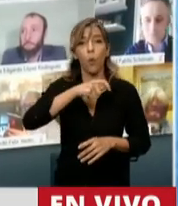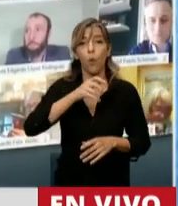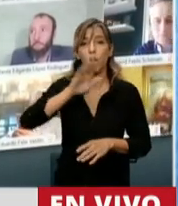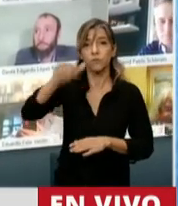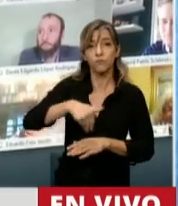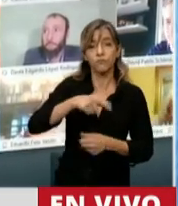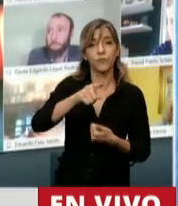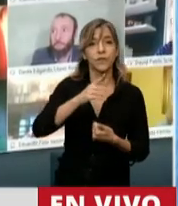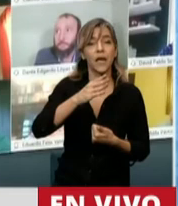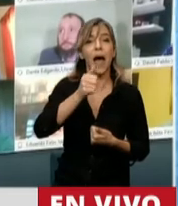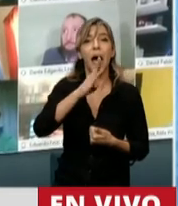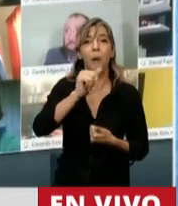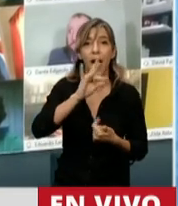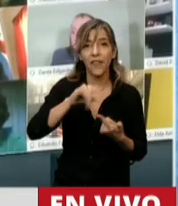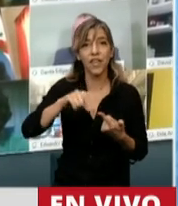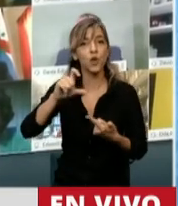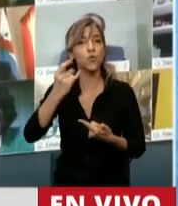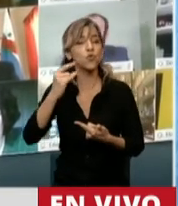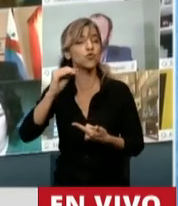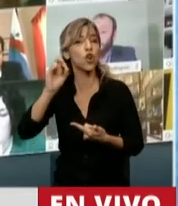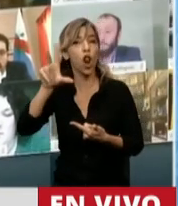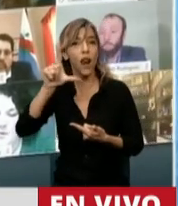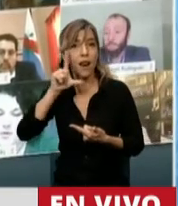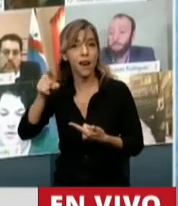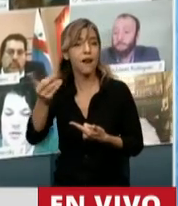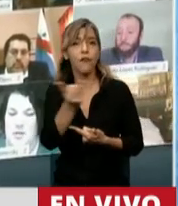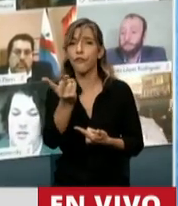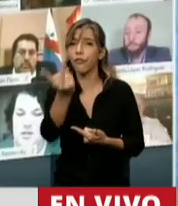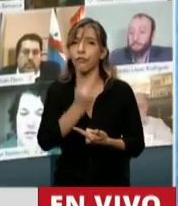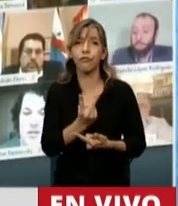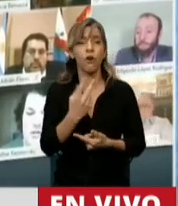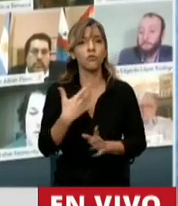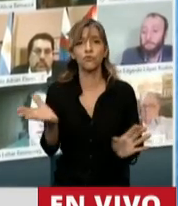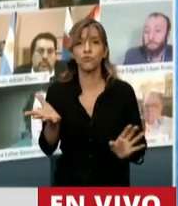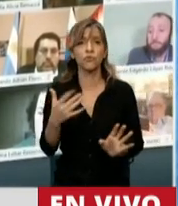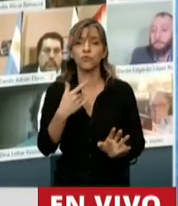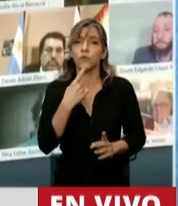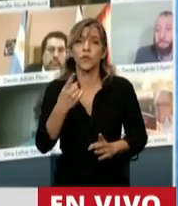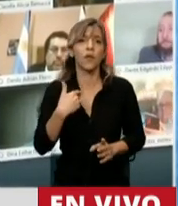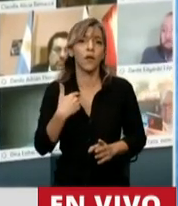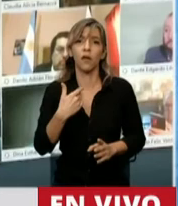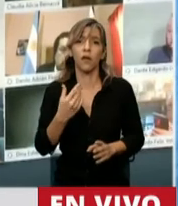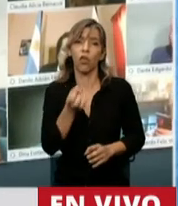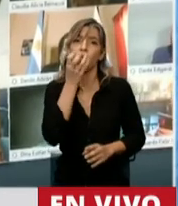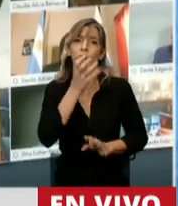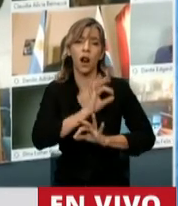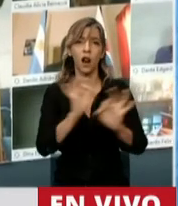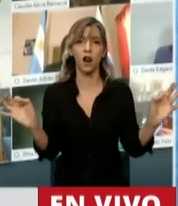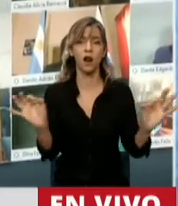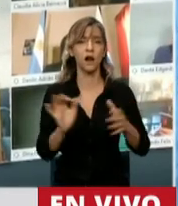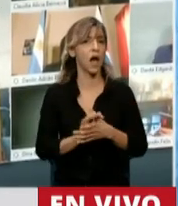Abad y al administrador Cuccioli, ambos se relevaron de declarar de manera testimonial amparándose en que no se pueden